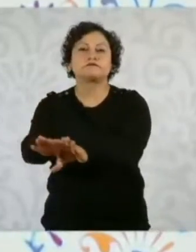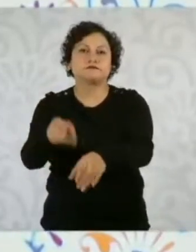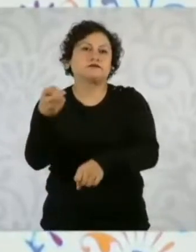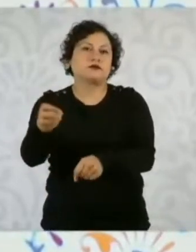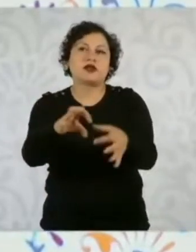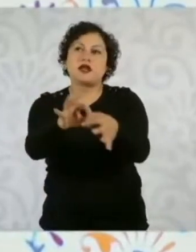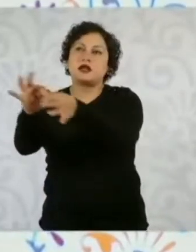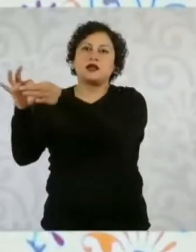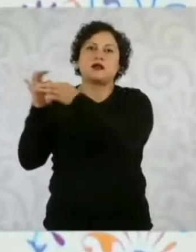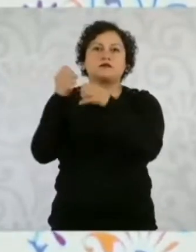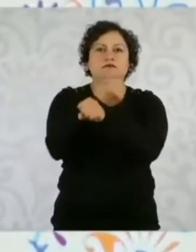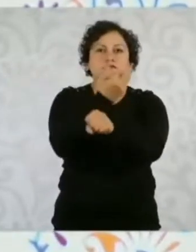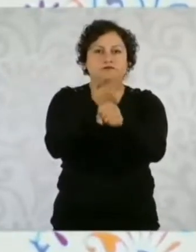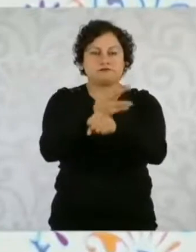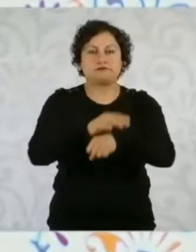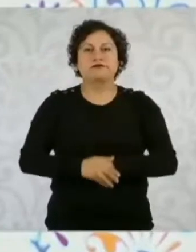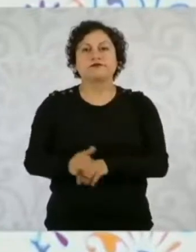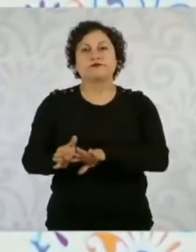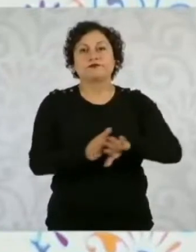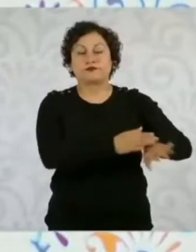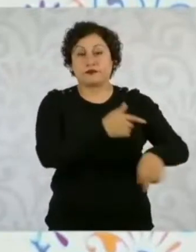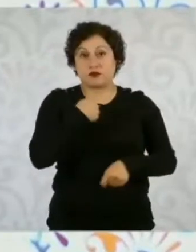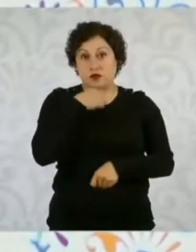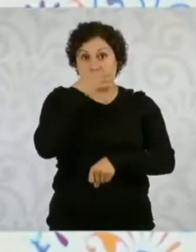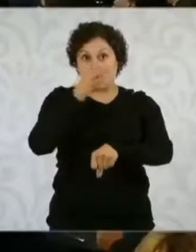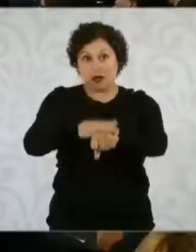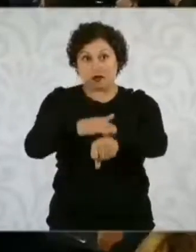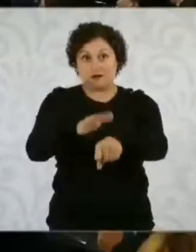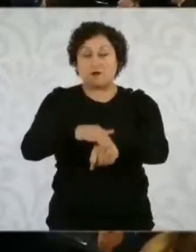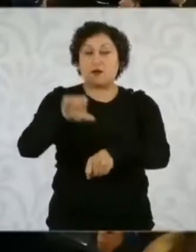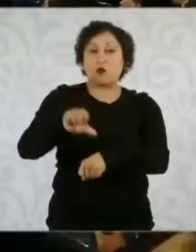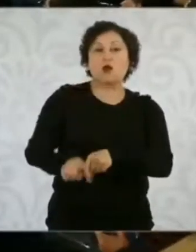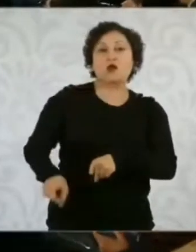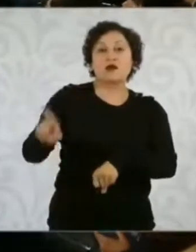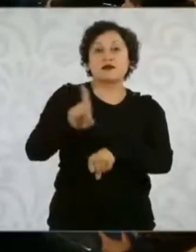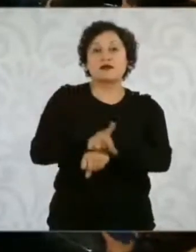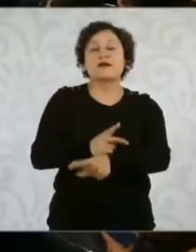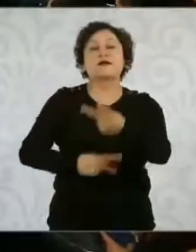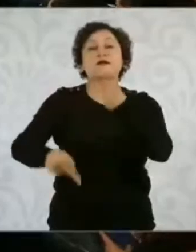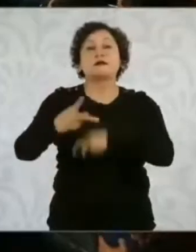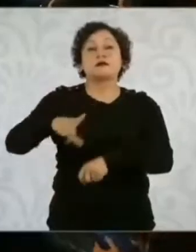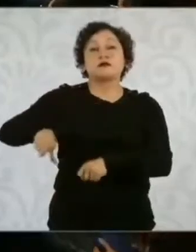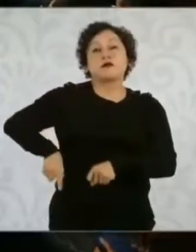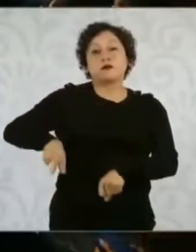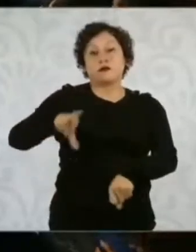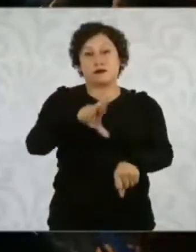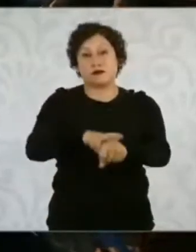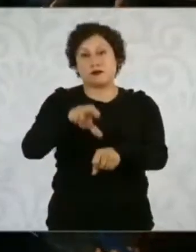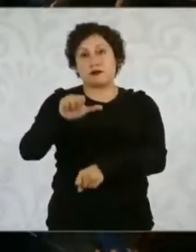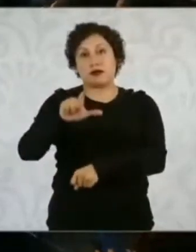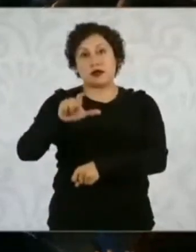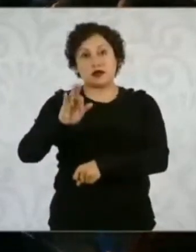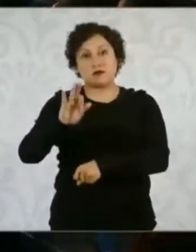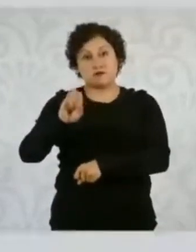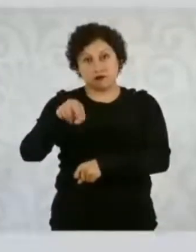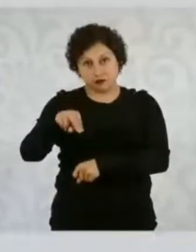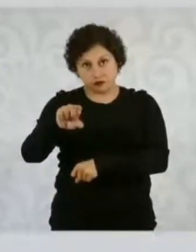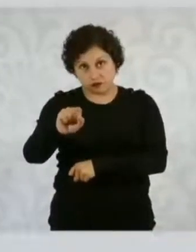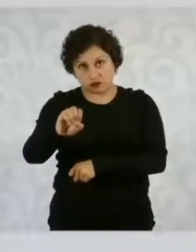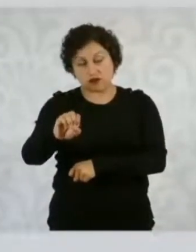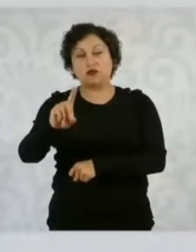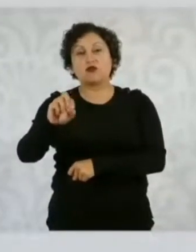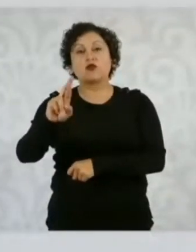importante, el día de hoy estuvo el gobernador Alfonso Durazo en la reunión de seguridad. Vamos a estar